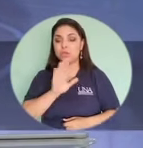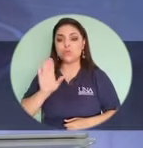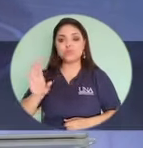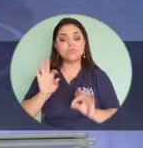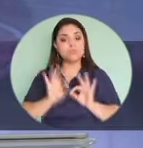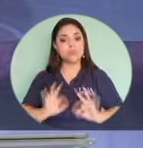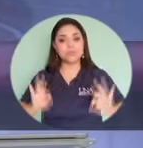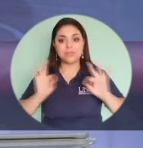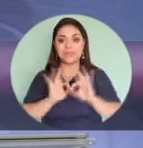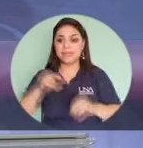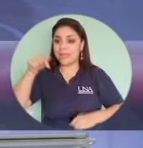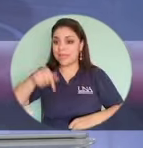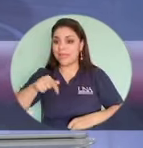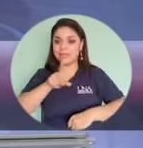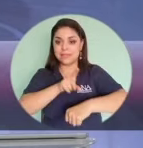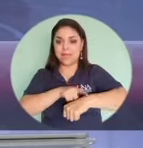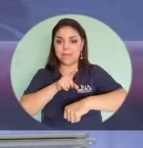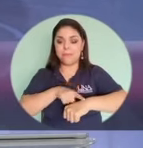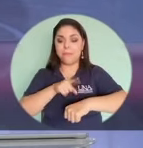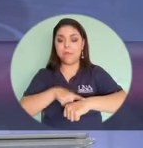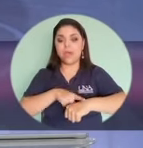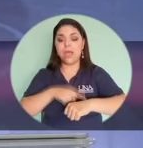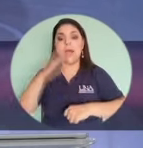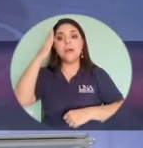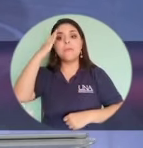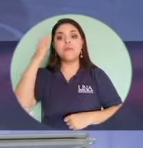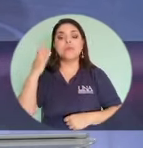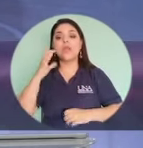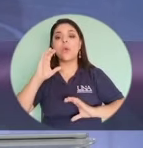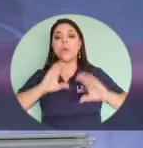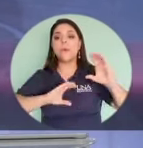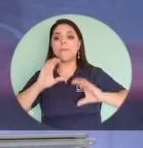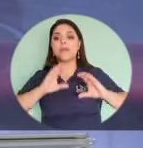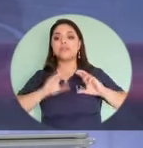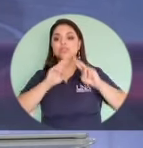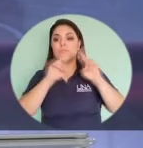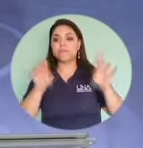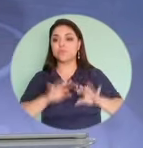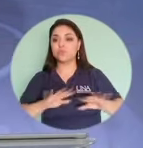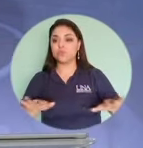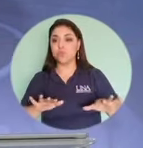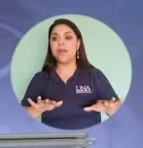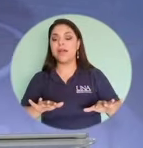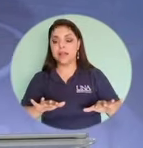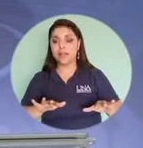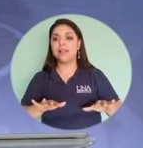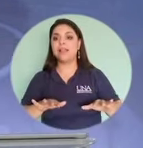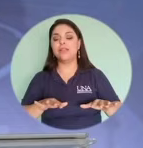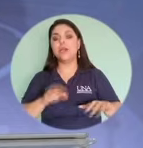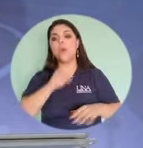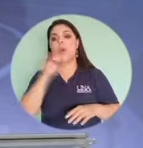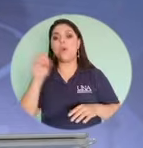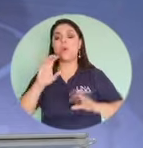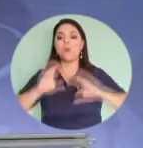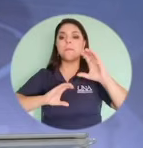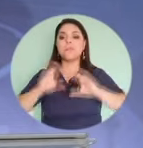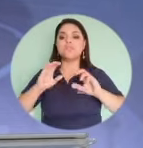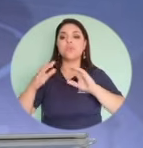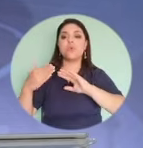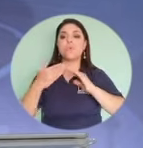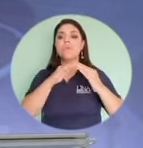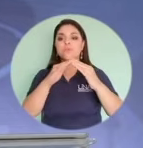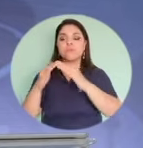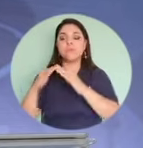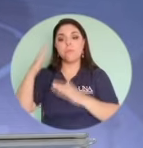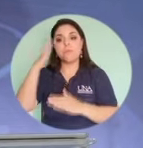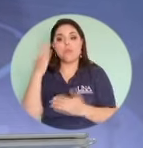importante en esta época en que el tema del e-commerce o el comercio virtual, el comercio comunitario por el